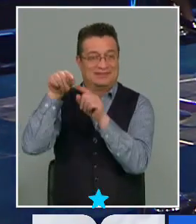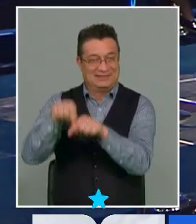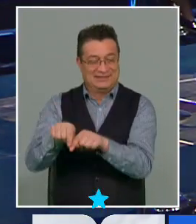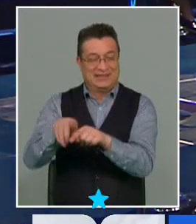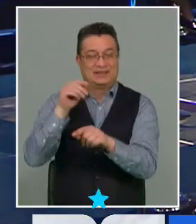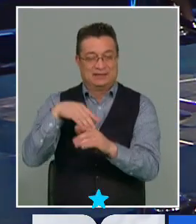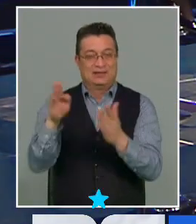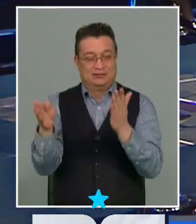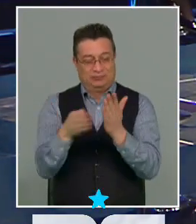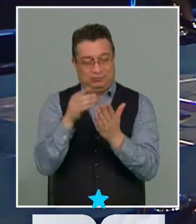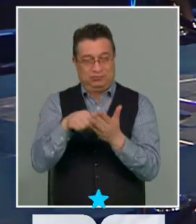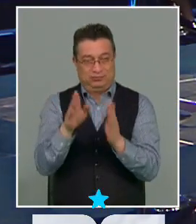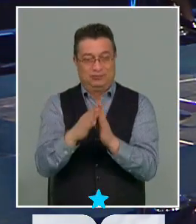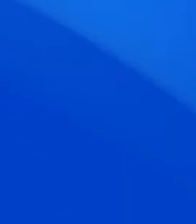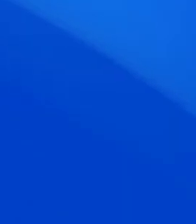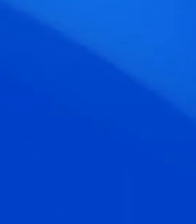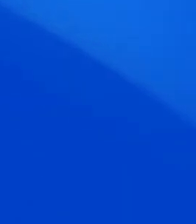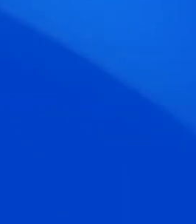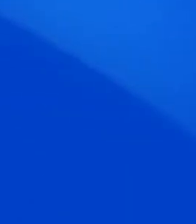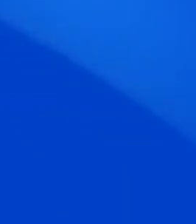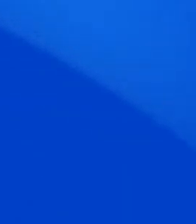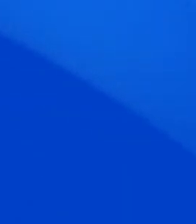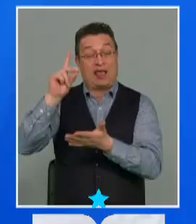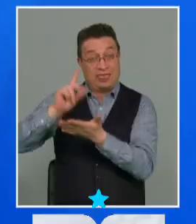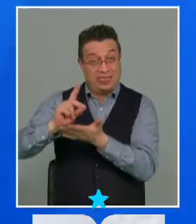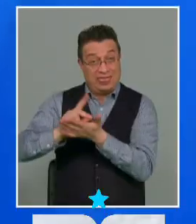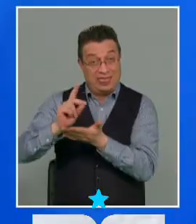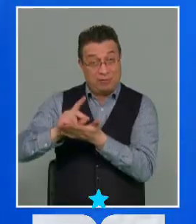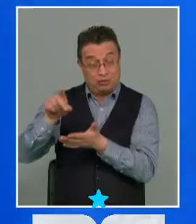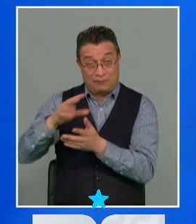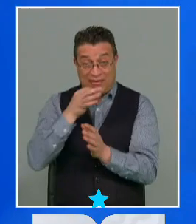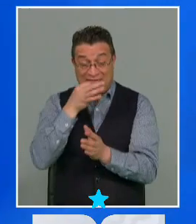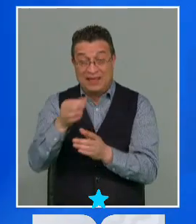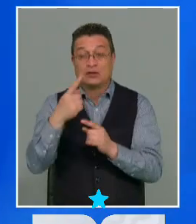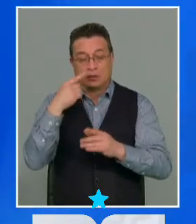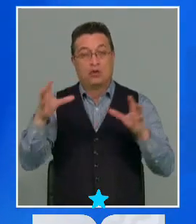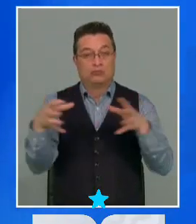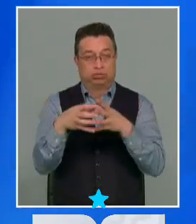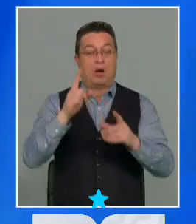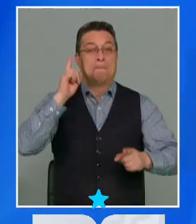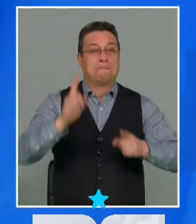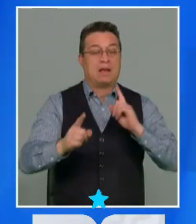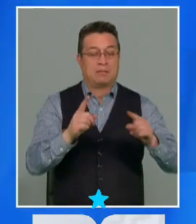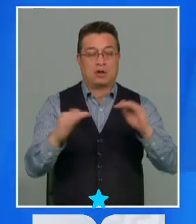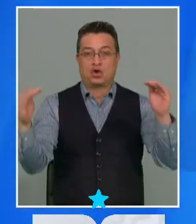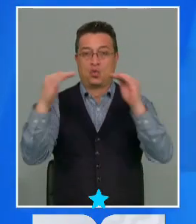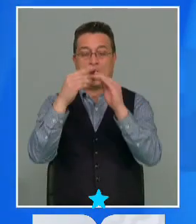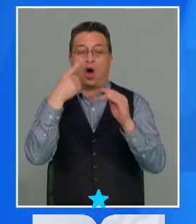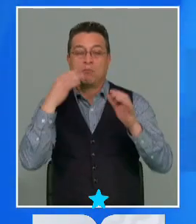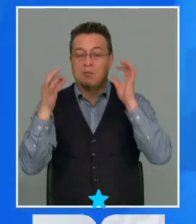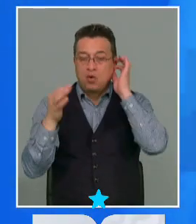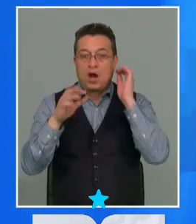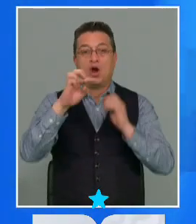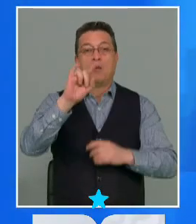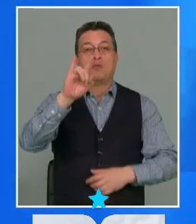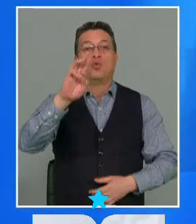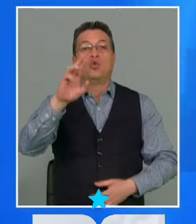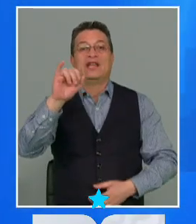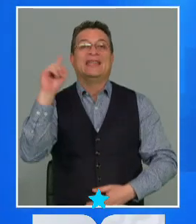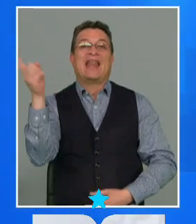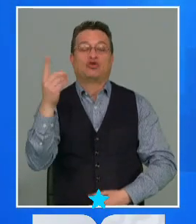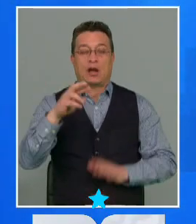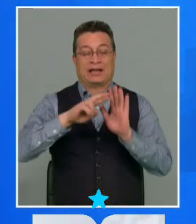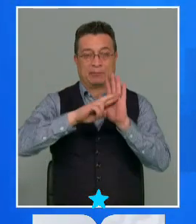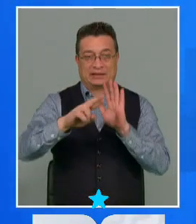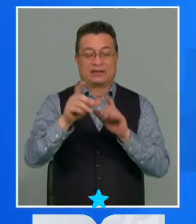texto. El Congreso de Diputadas y Diputados es un órgano deliberativo, paritario, plurinacional, que representa al pueblo,